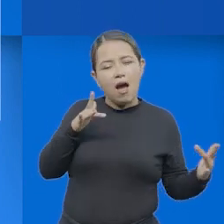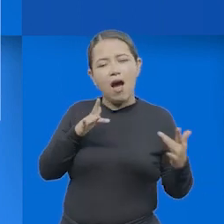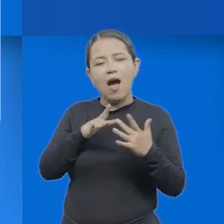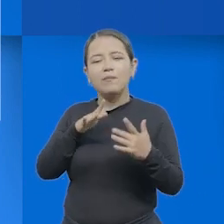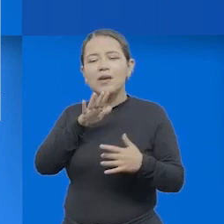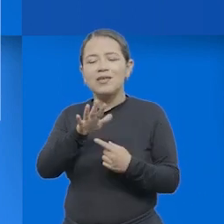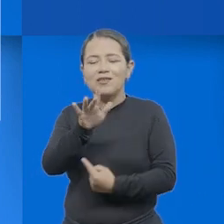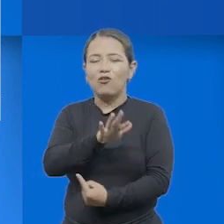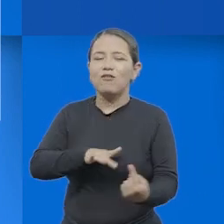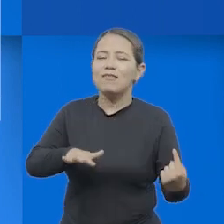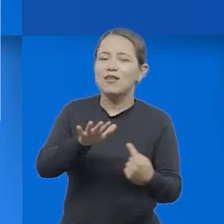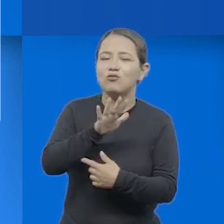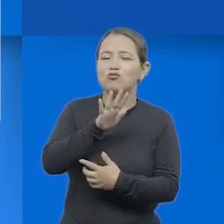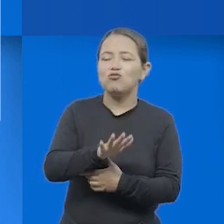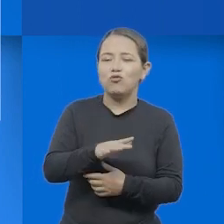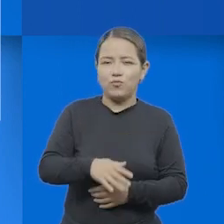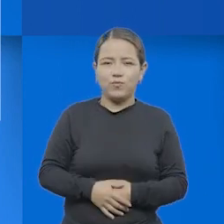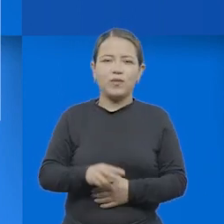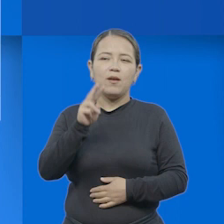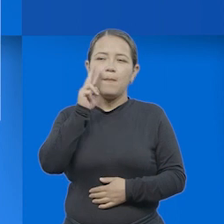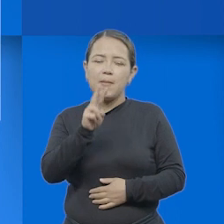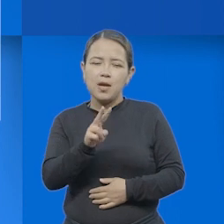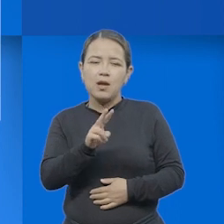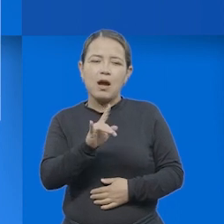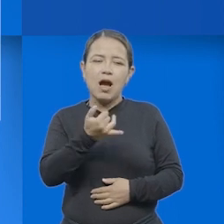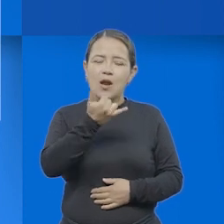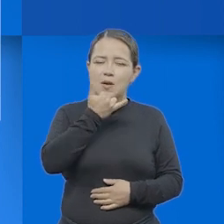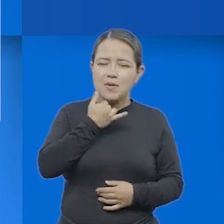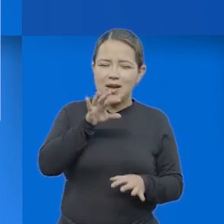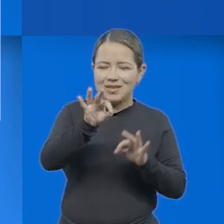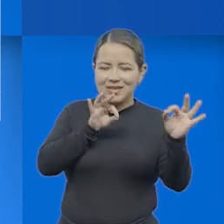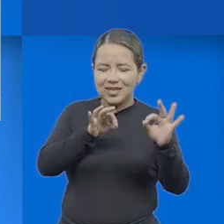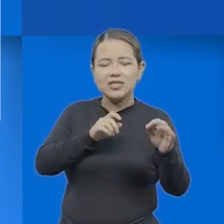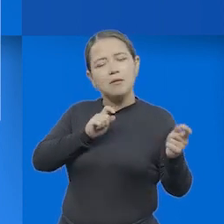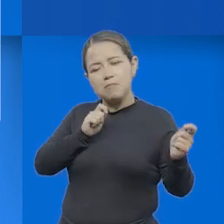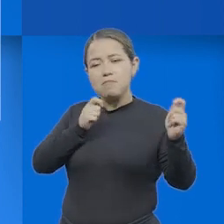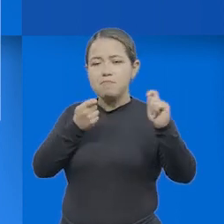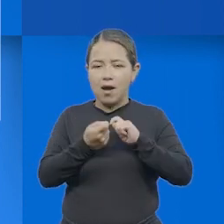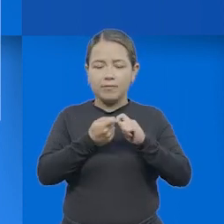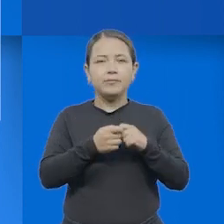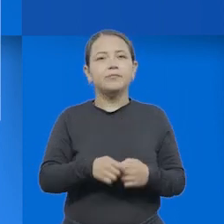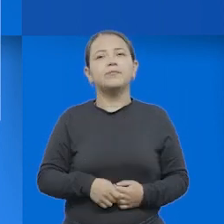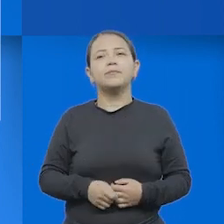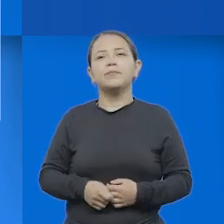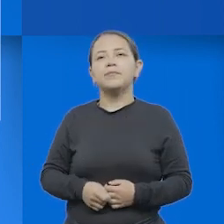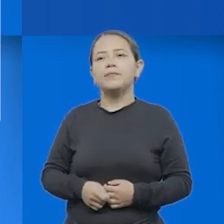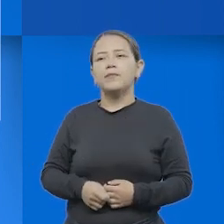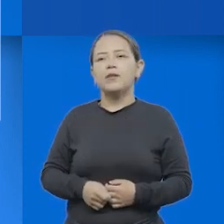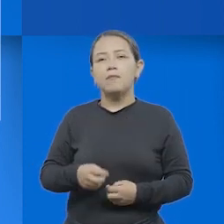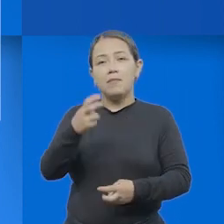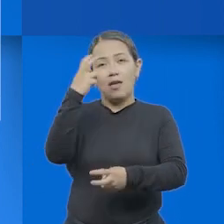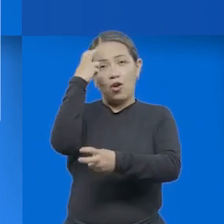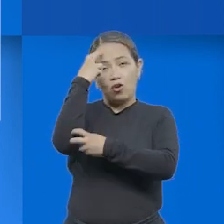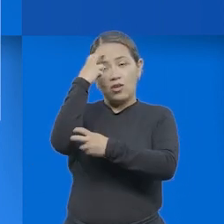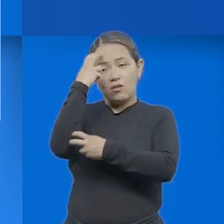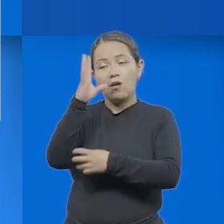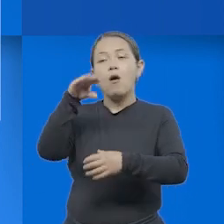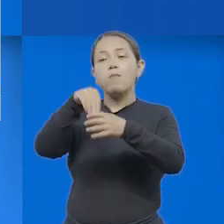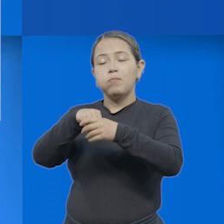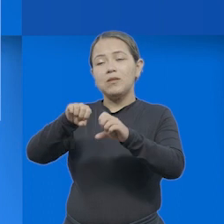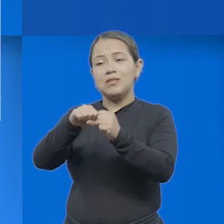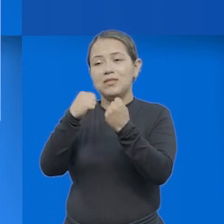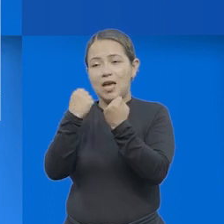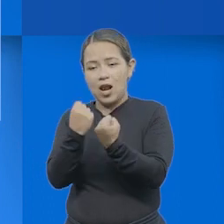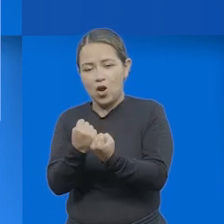adecuadas en relación con el entorno, revisar, verificar o corregir las estrategias. En las metacognitivas, que tiene que ver con lo que